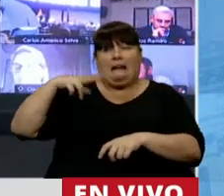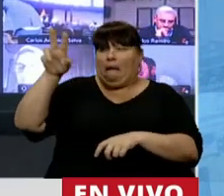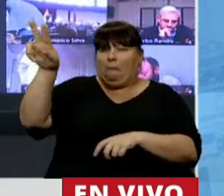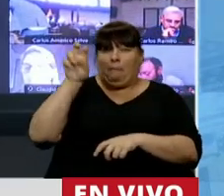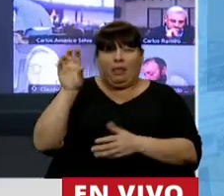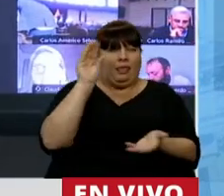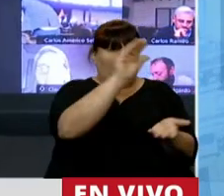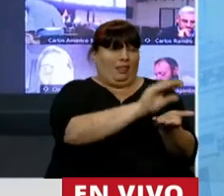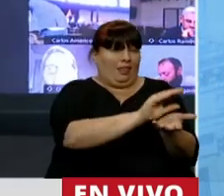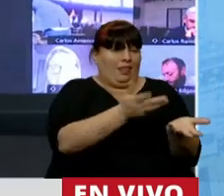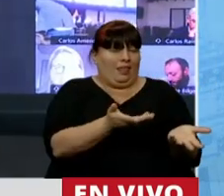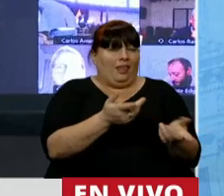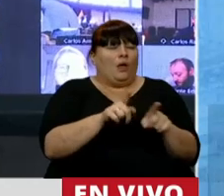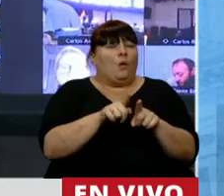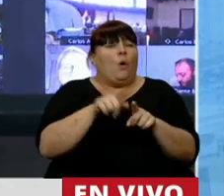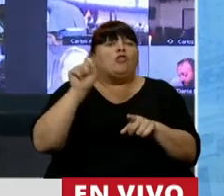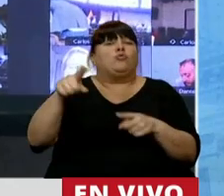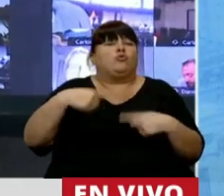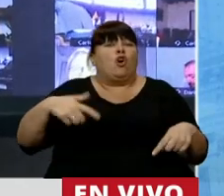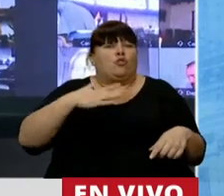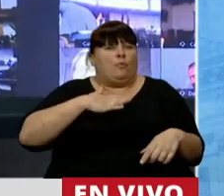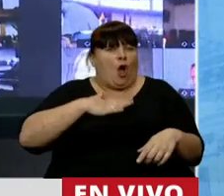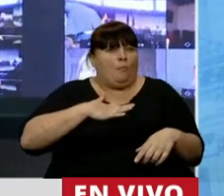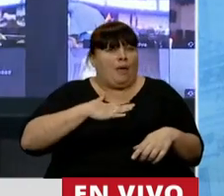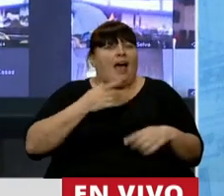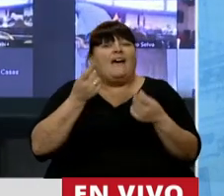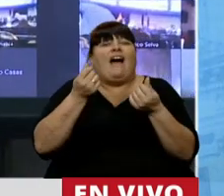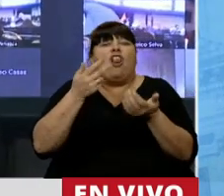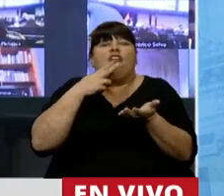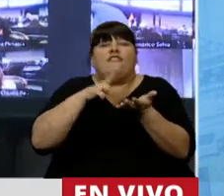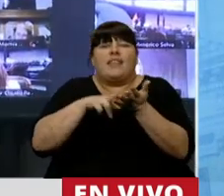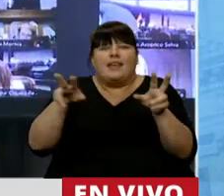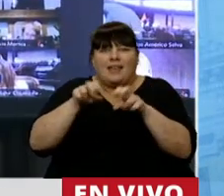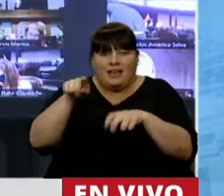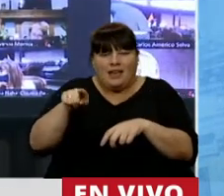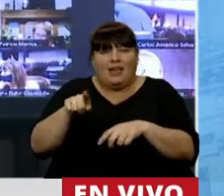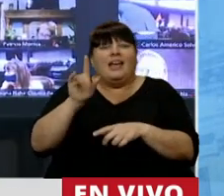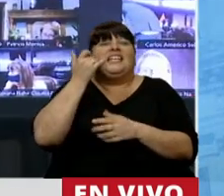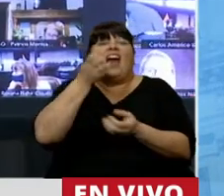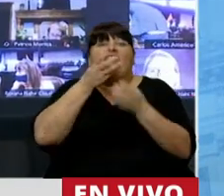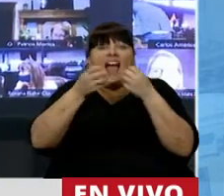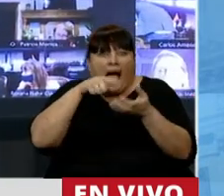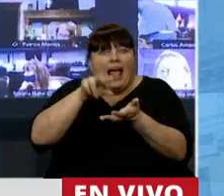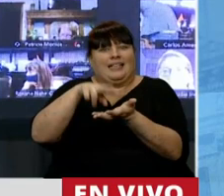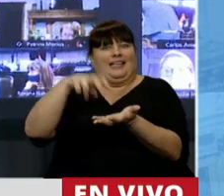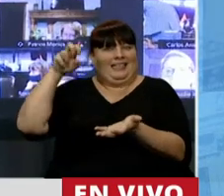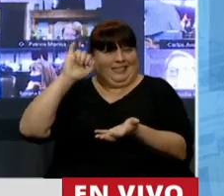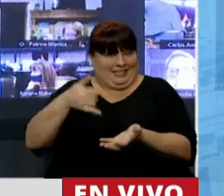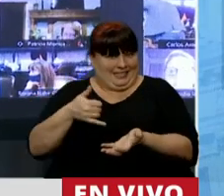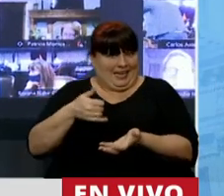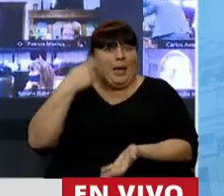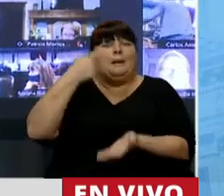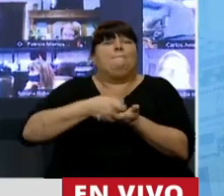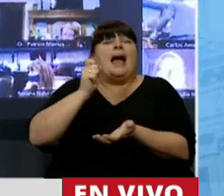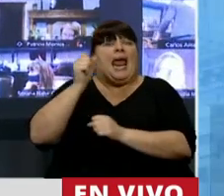sobre sus patrimonios en valores fiscales y declarados. ¿Que lo